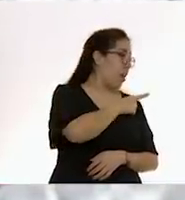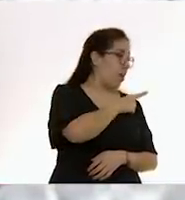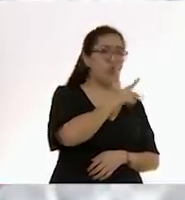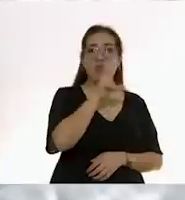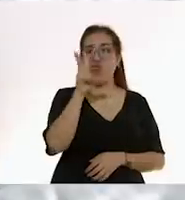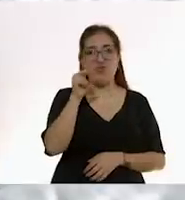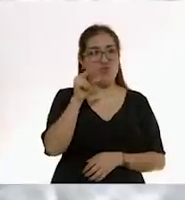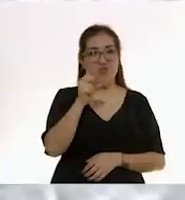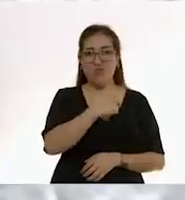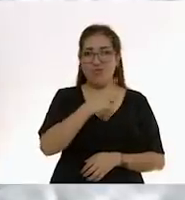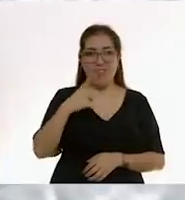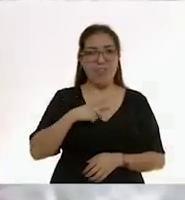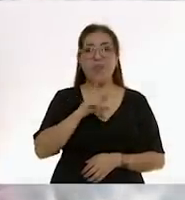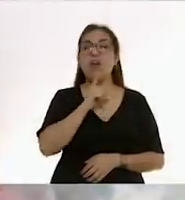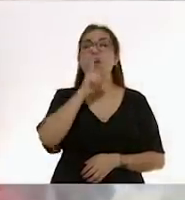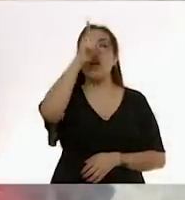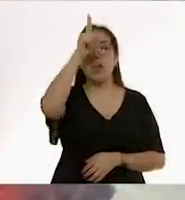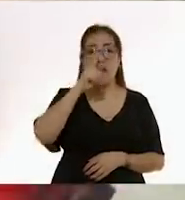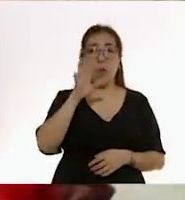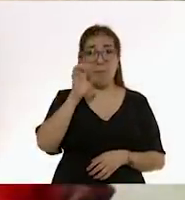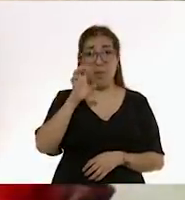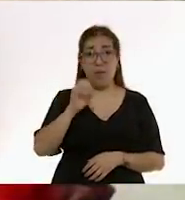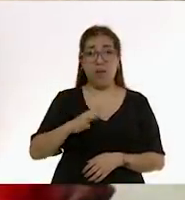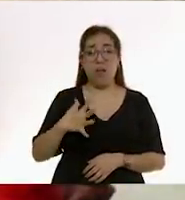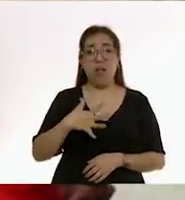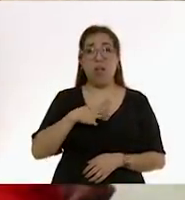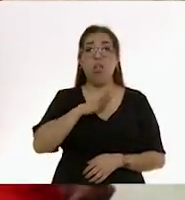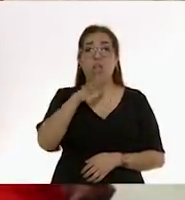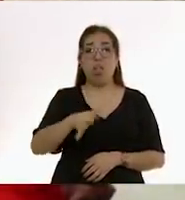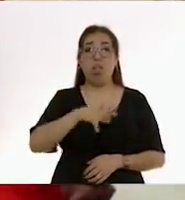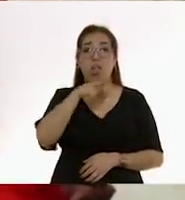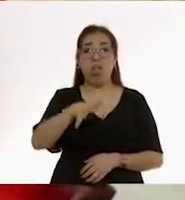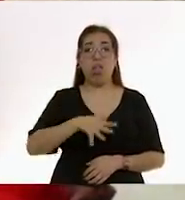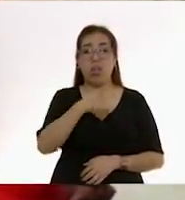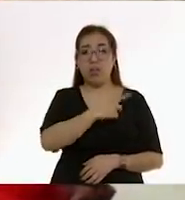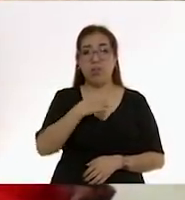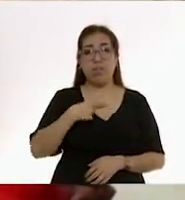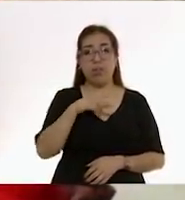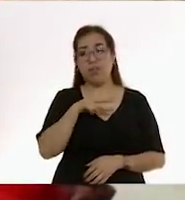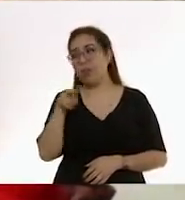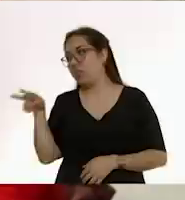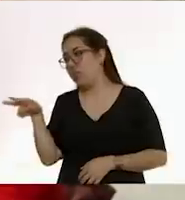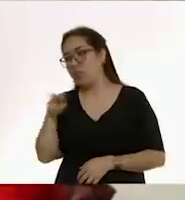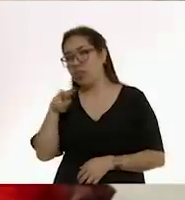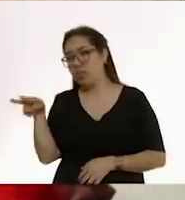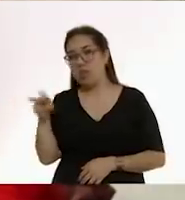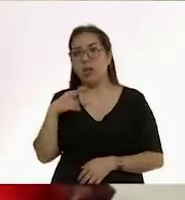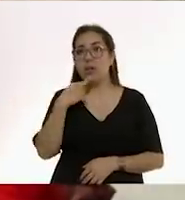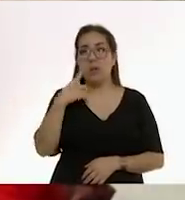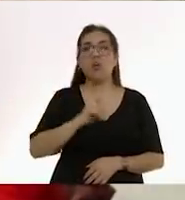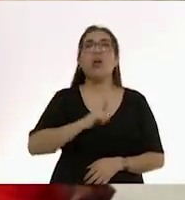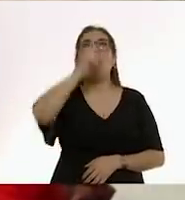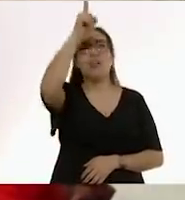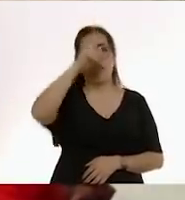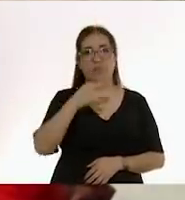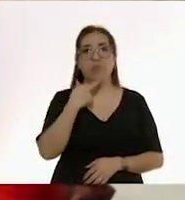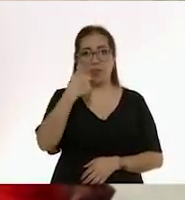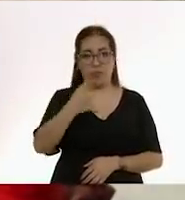que está vomitando porque tiene un problema de reflujo naturalmente por instinto va a voltear la carita. Es mucho más seguro para él siempre estar viendo para arriba.